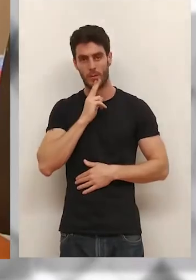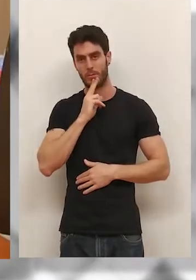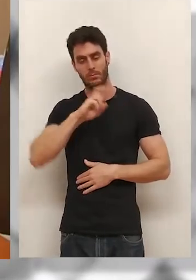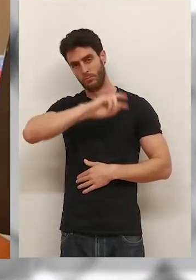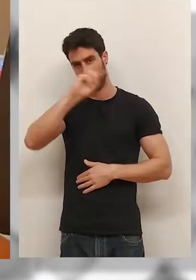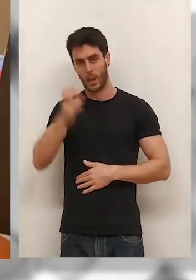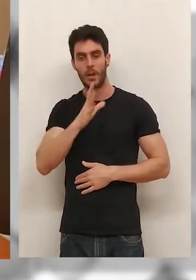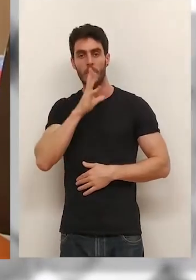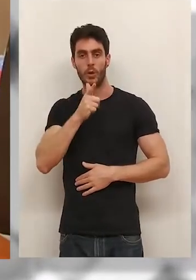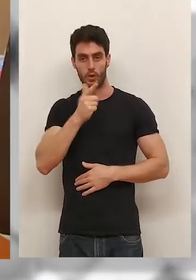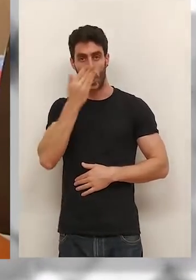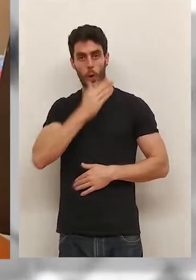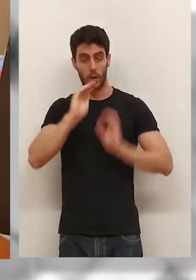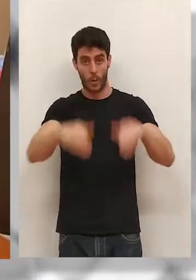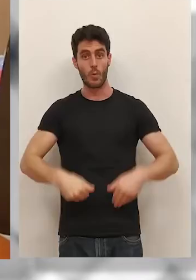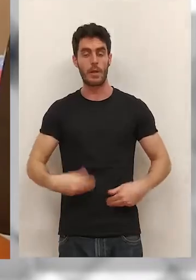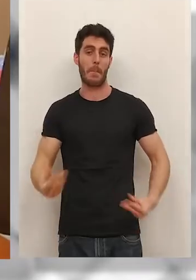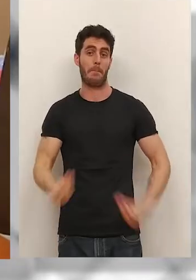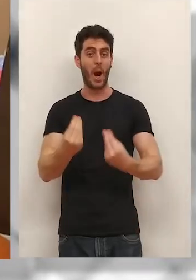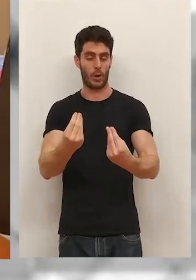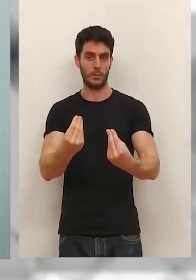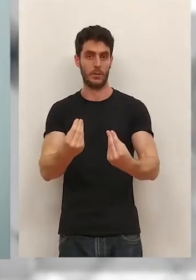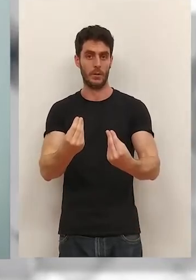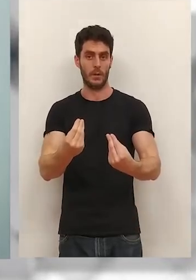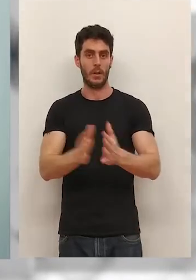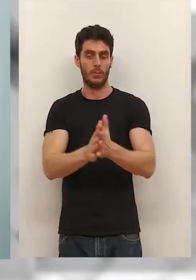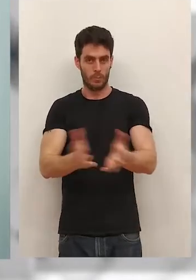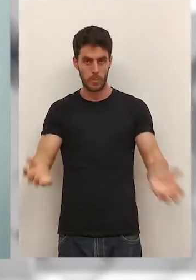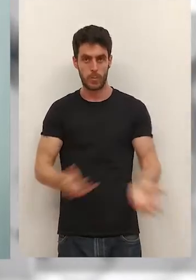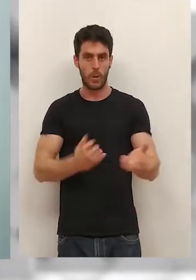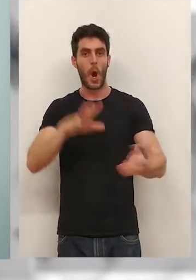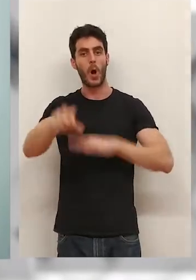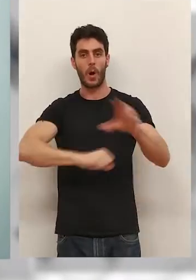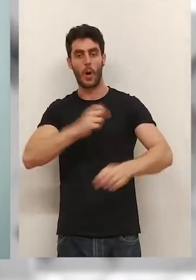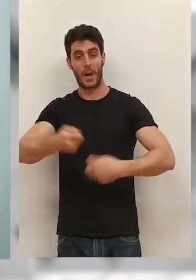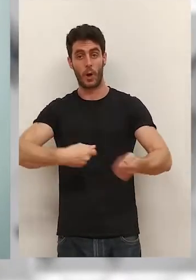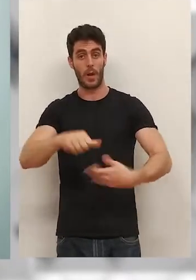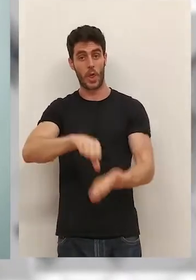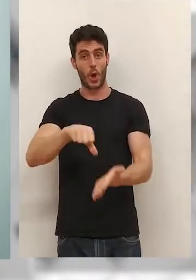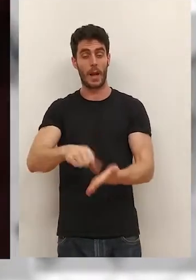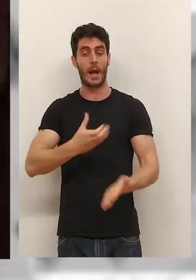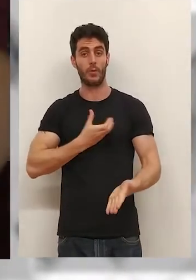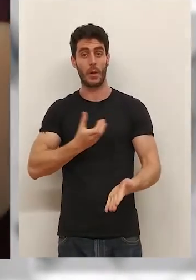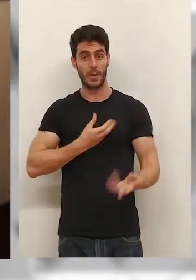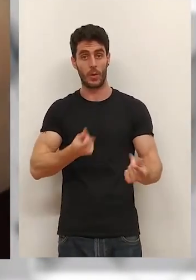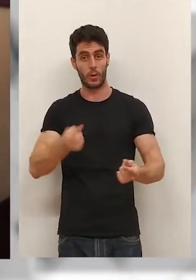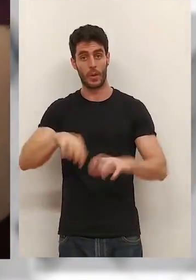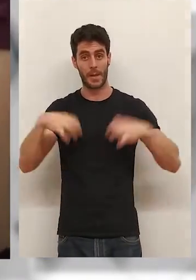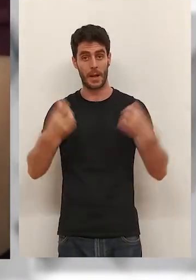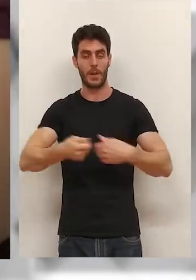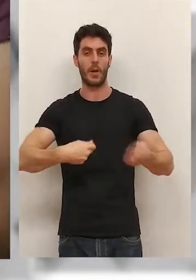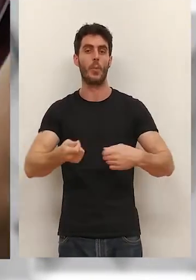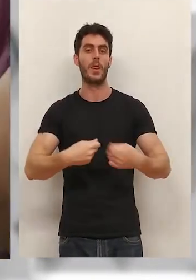para que La Vuelta al Cole sea más llevadera e incentivar las compras en el comercio local, el Ayuntamiento de Logroño y la Cámara de